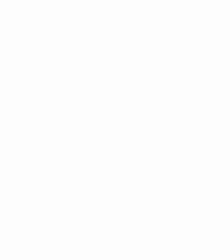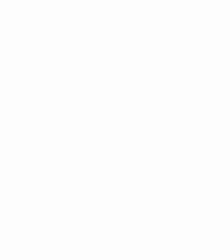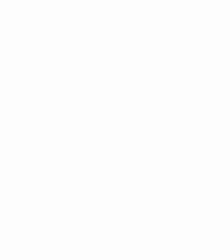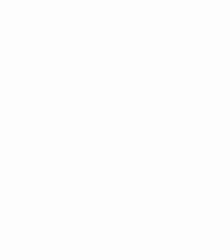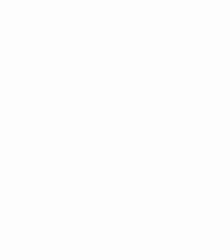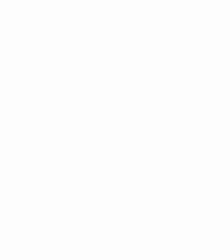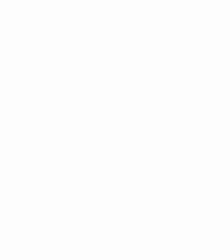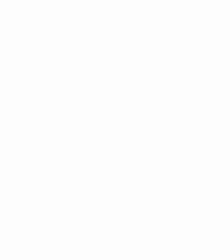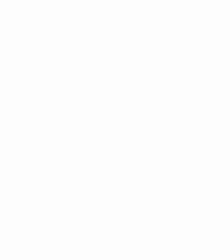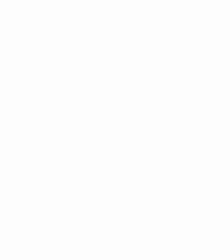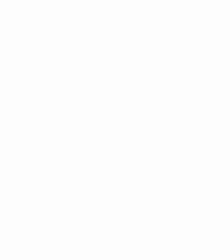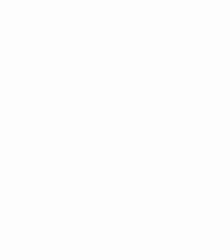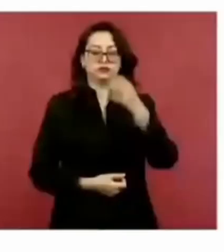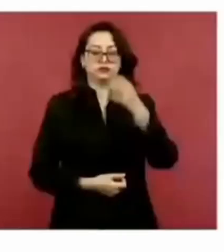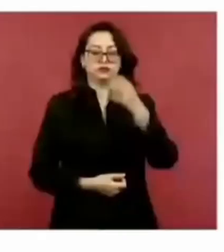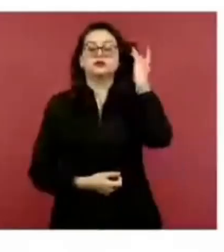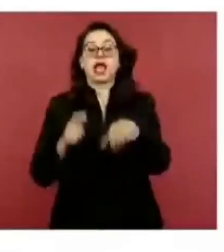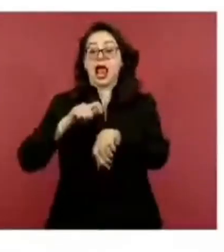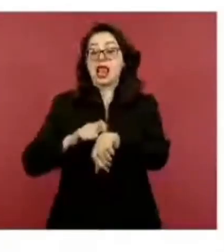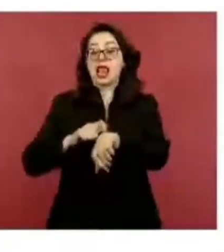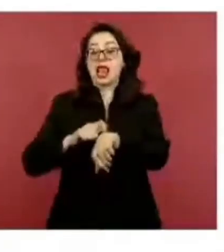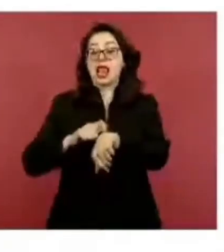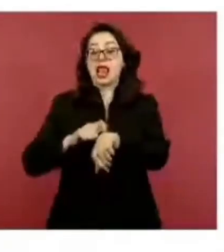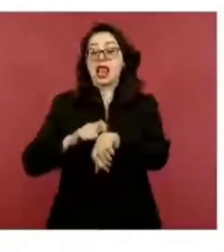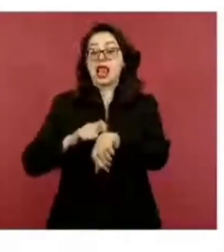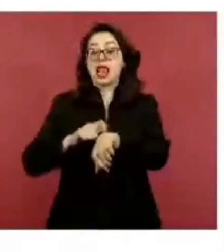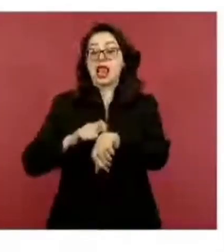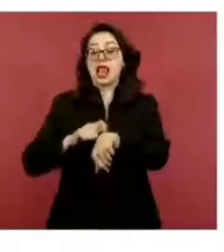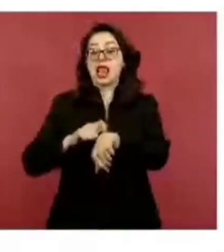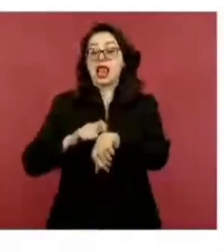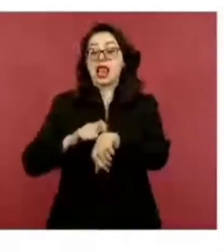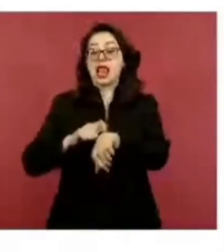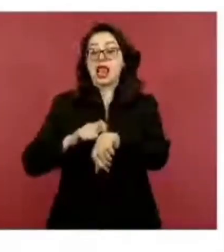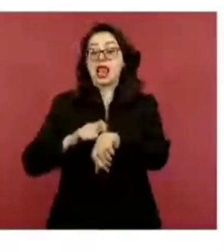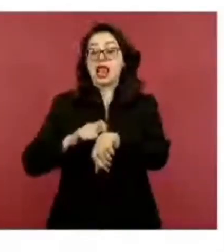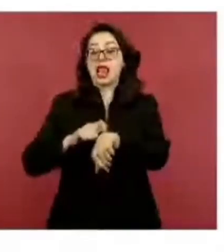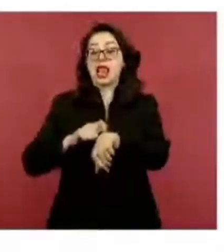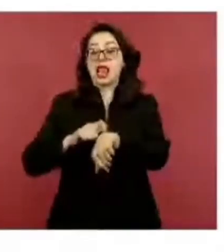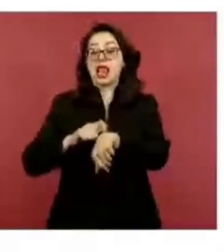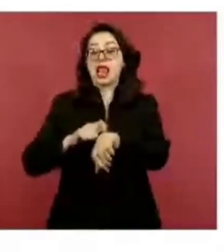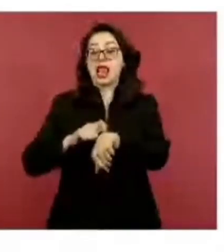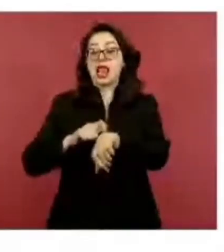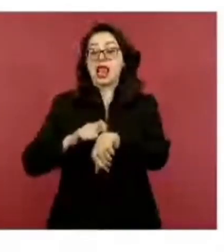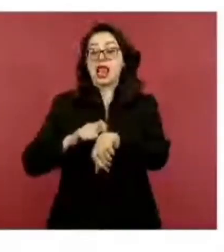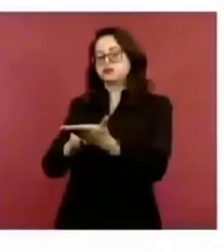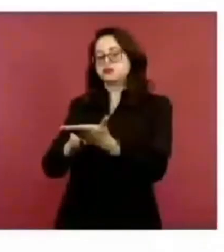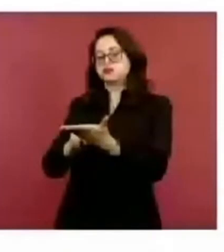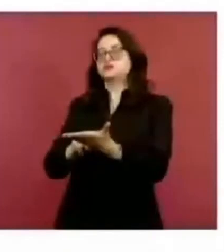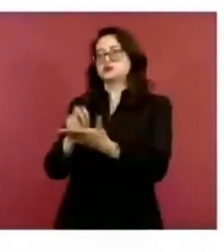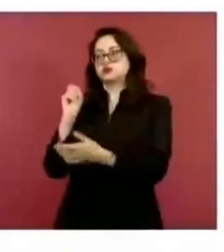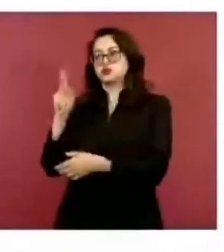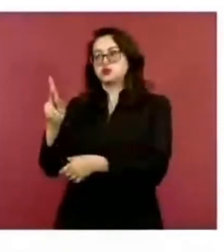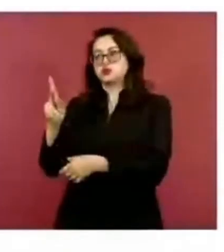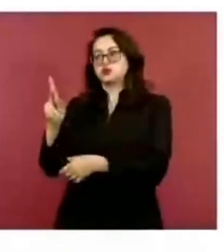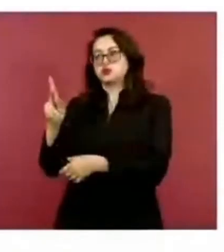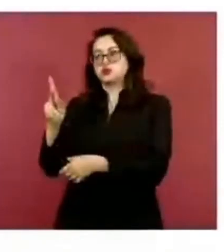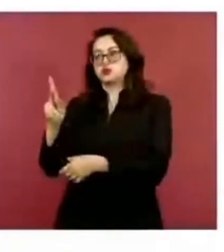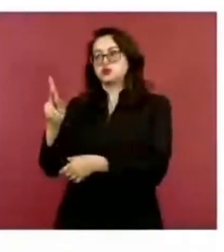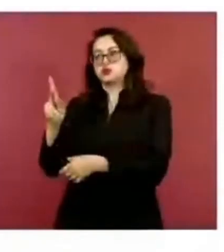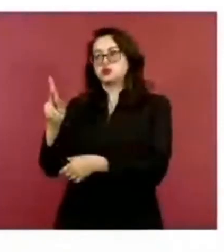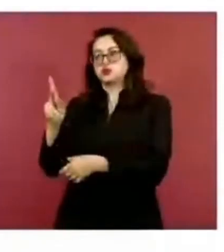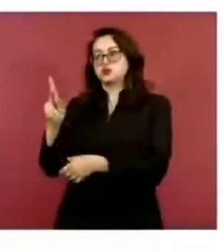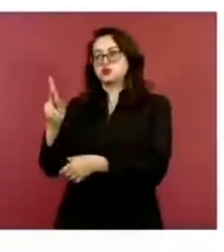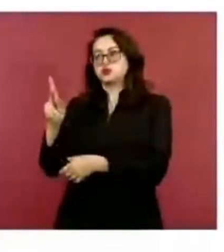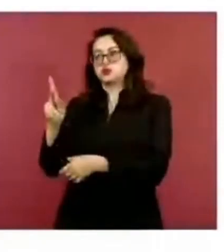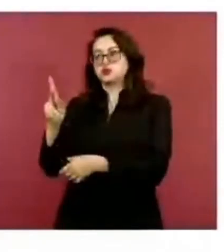Y estaba yo esperando el otro reporte. Me habló Hermán Martínez como a las siete de la noche. Y fue